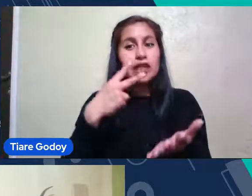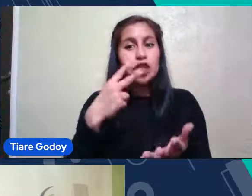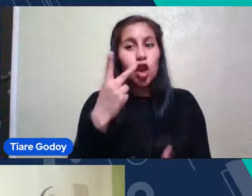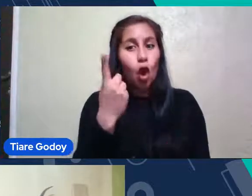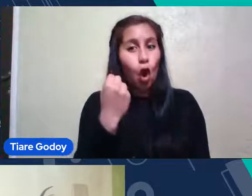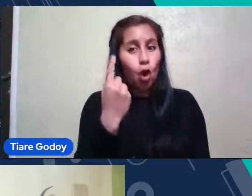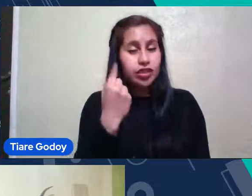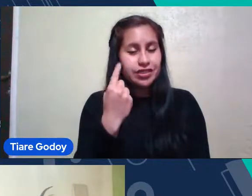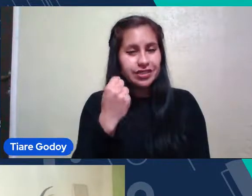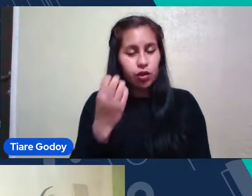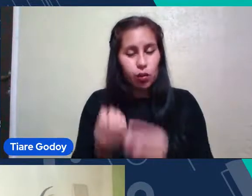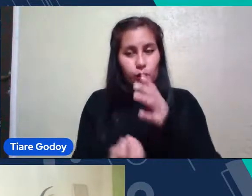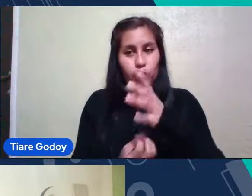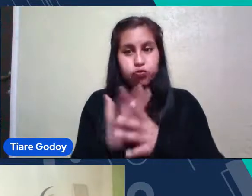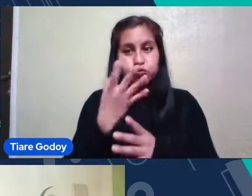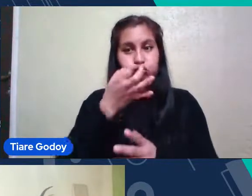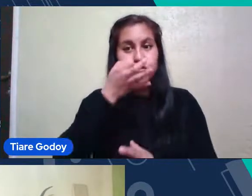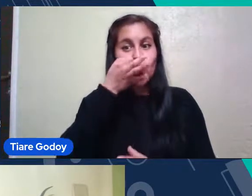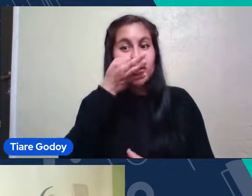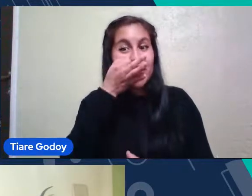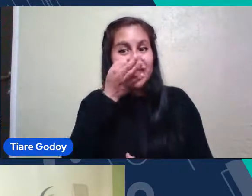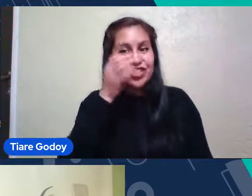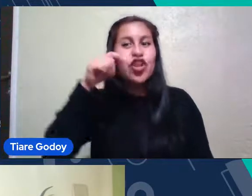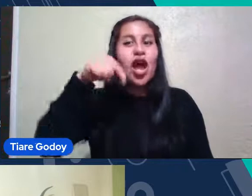Surgieron Desde Observaciones Acá De Chile